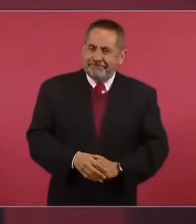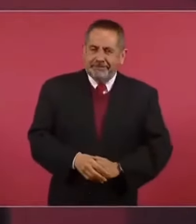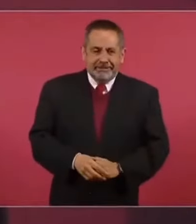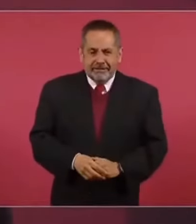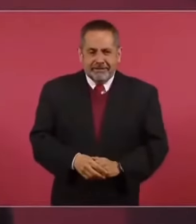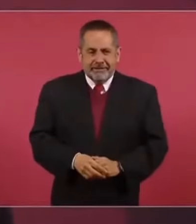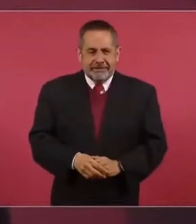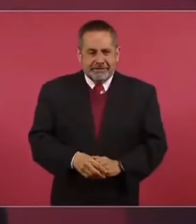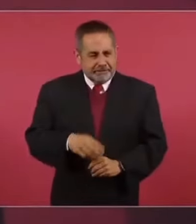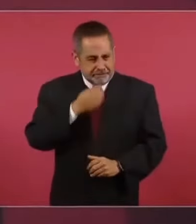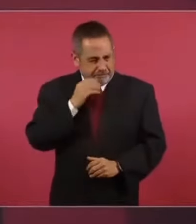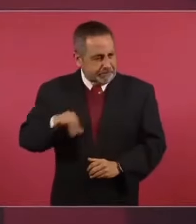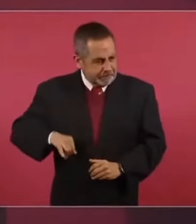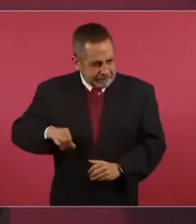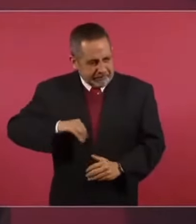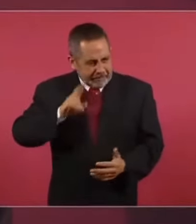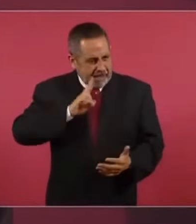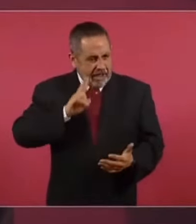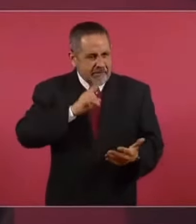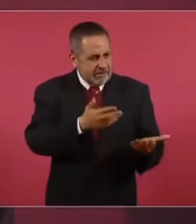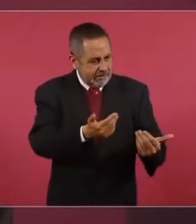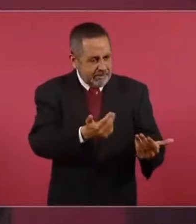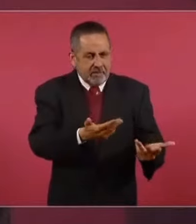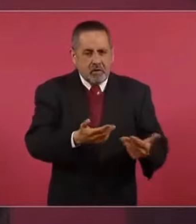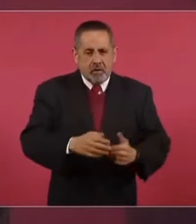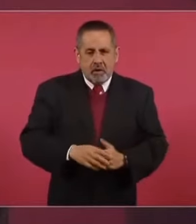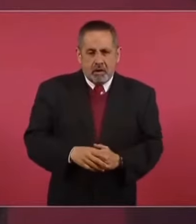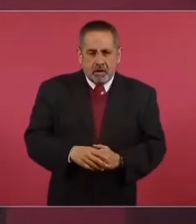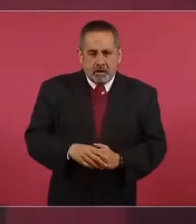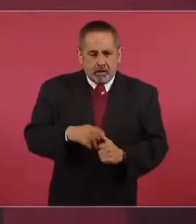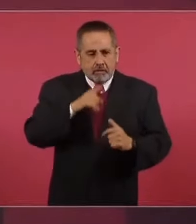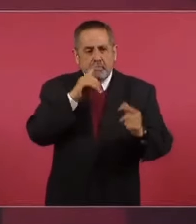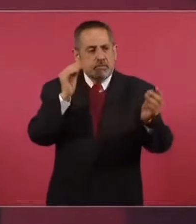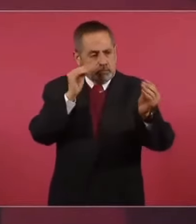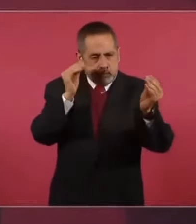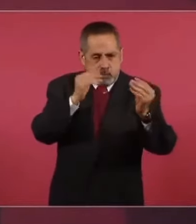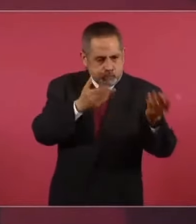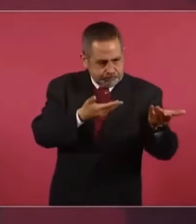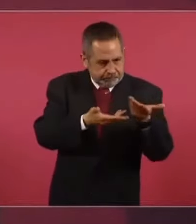Es interesante el debate.